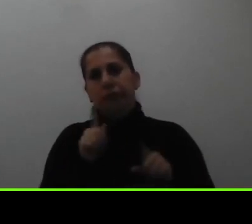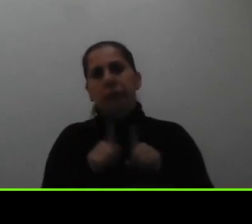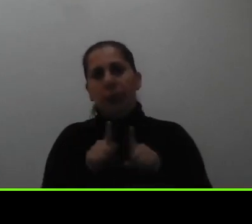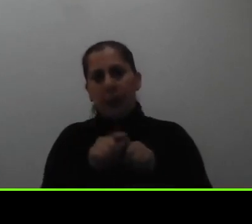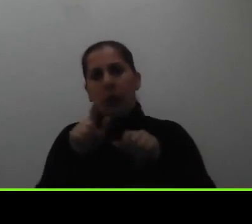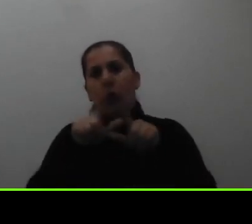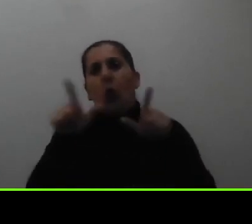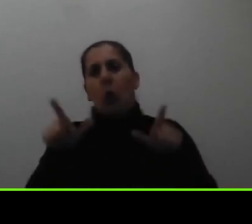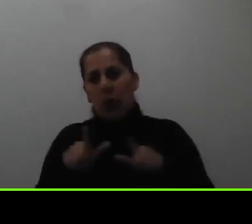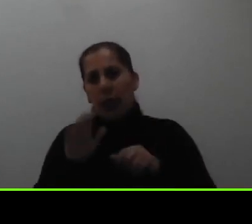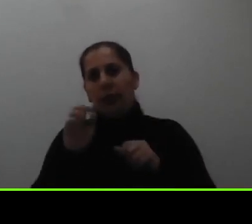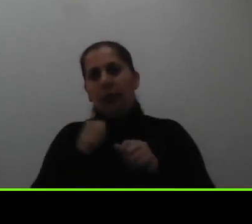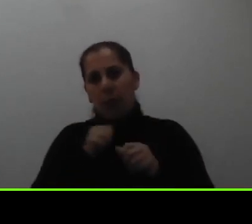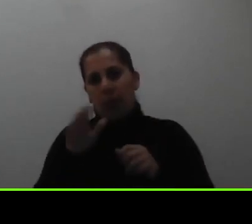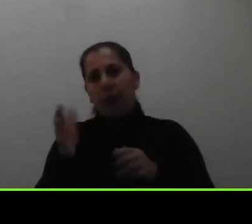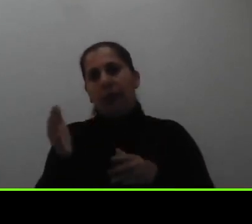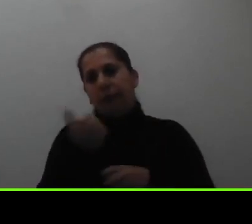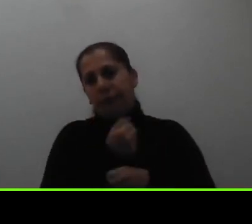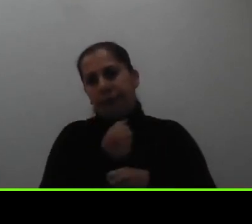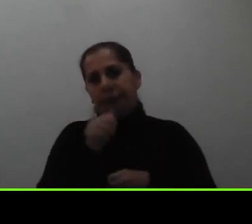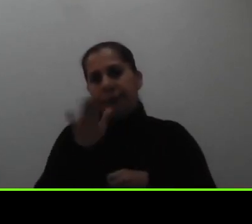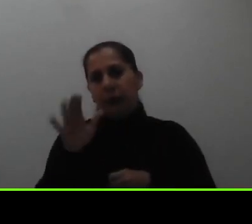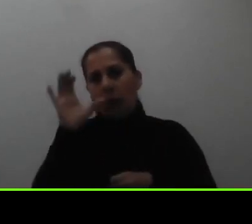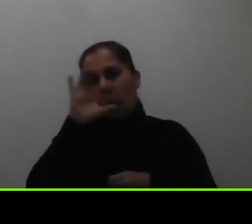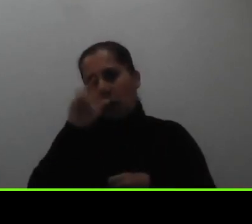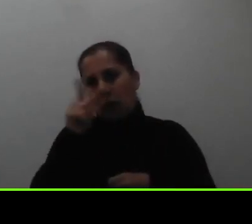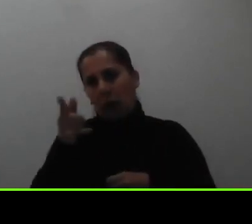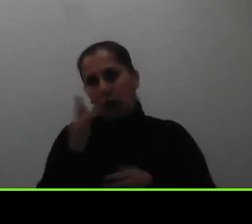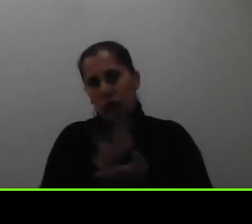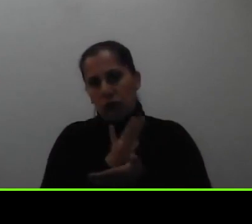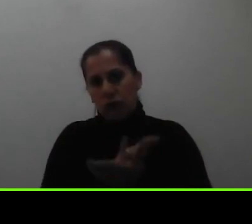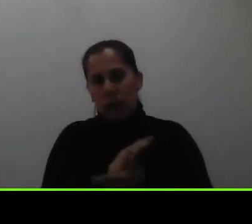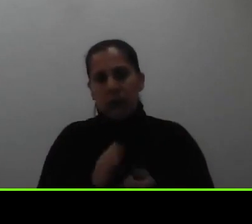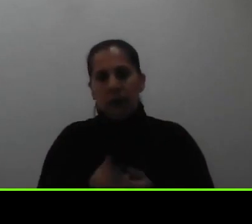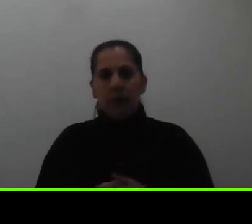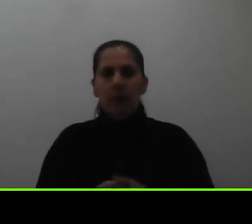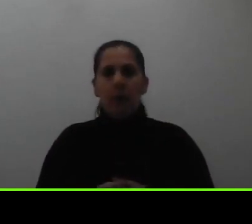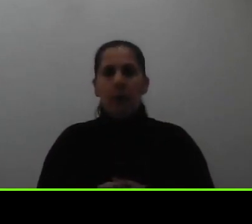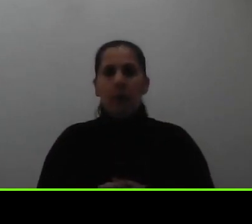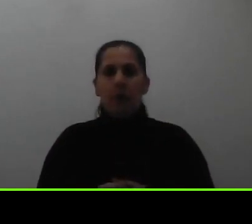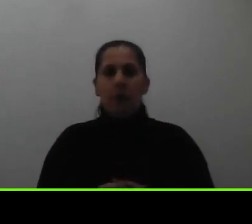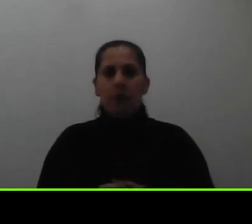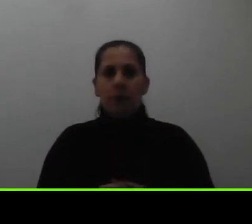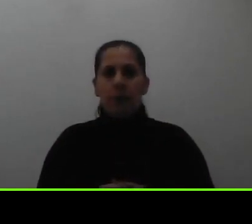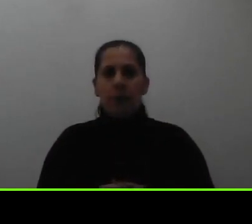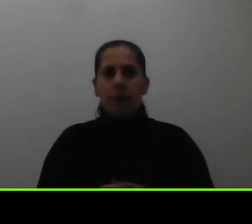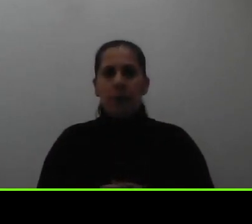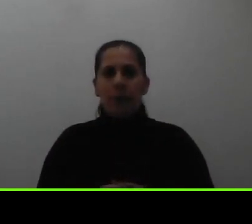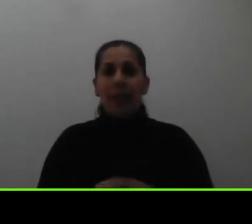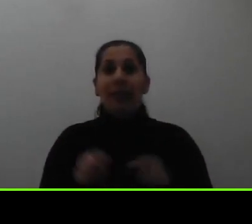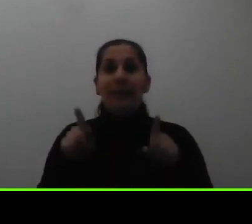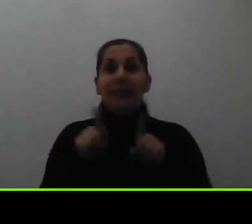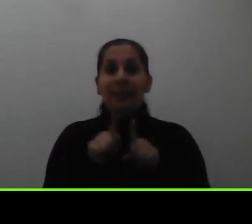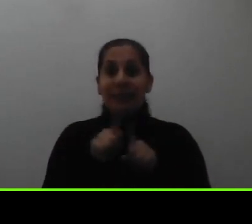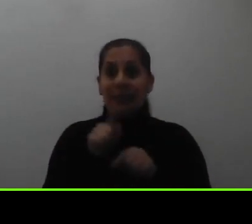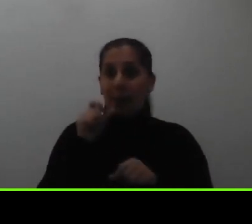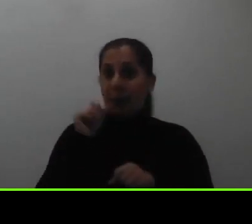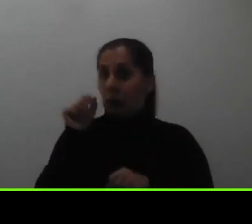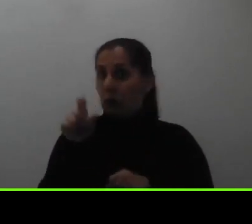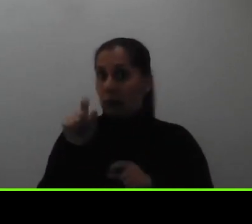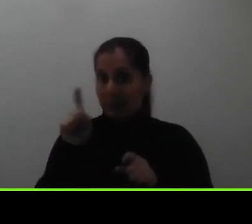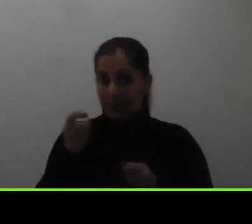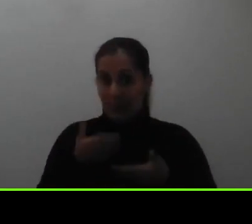lugares donde pueden adquirir o buscar esta documentación también nos consultan si deben entregar